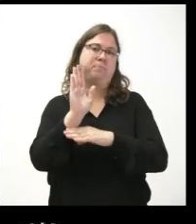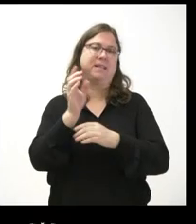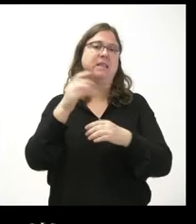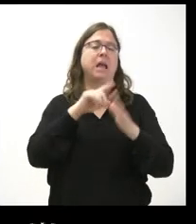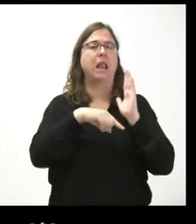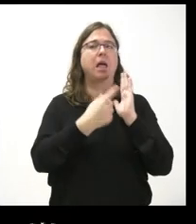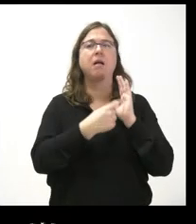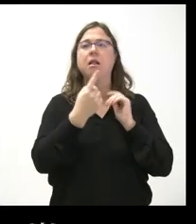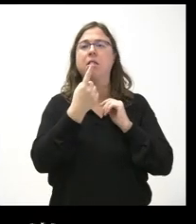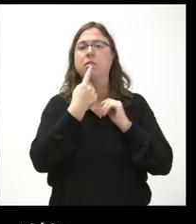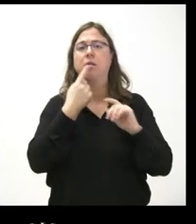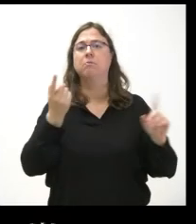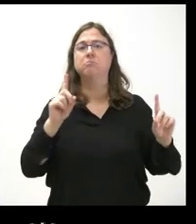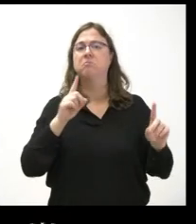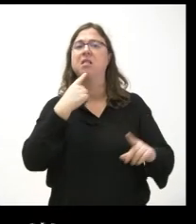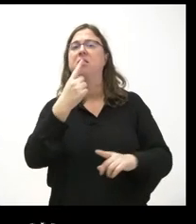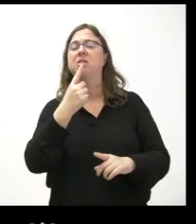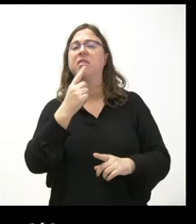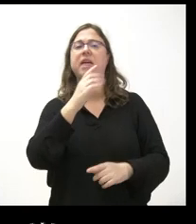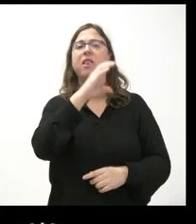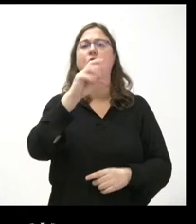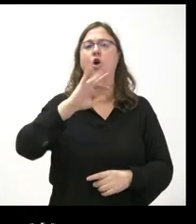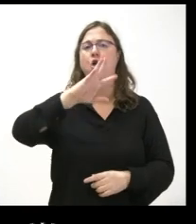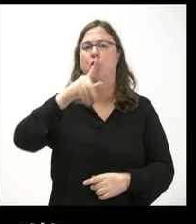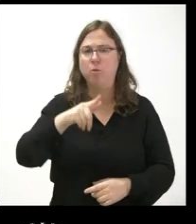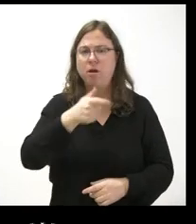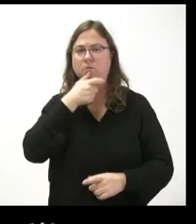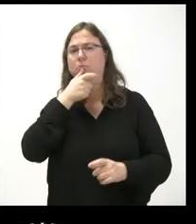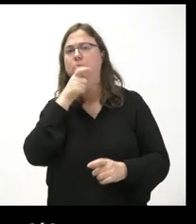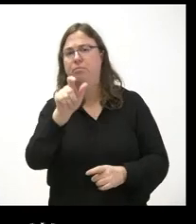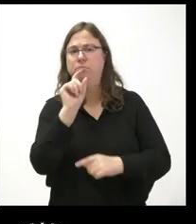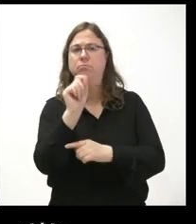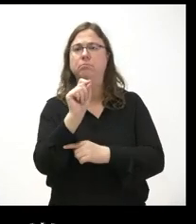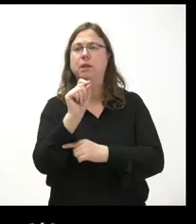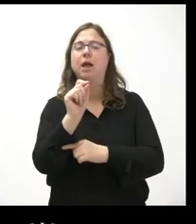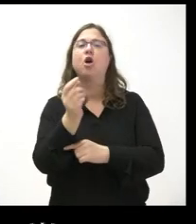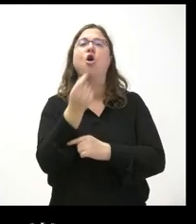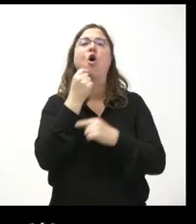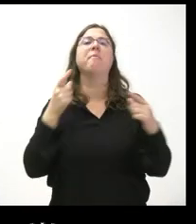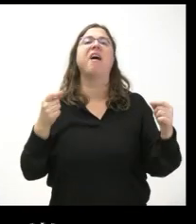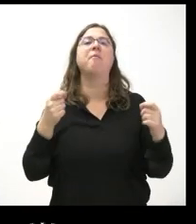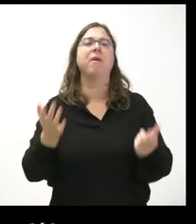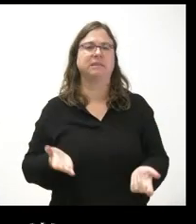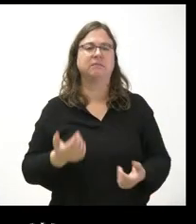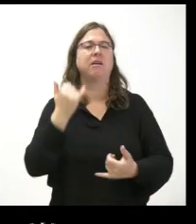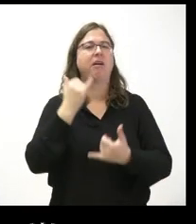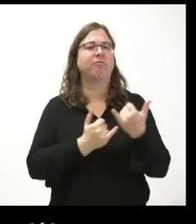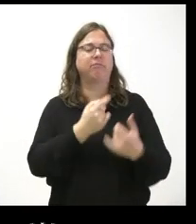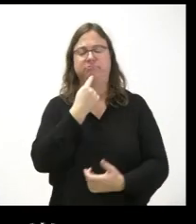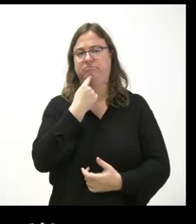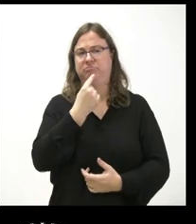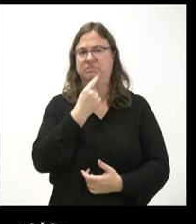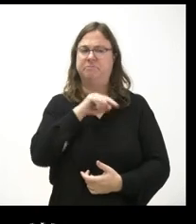negado haber acusado a comisiones de robar y de llamarles entre otras cosas come gambas y ha anunciado que se siente